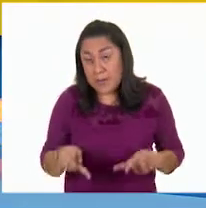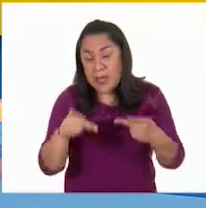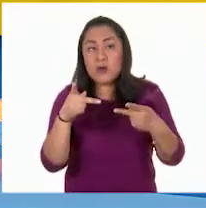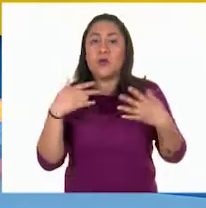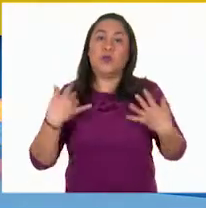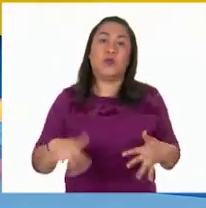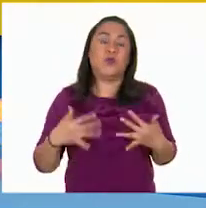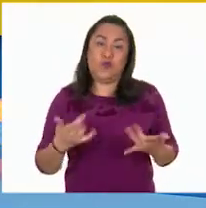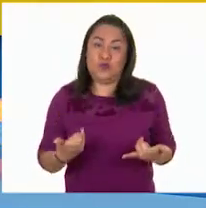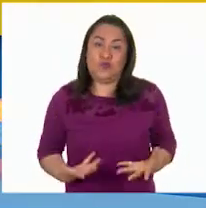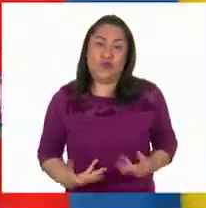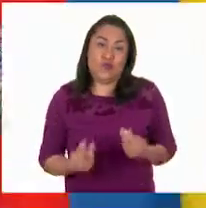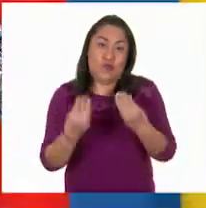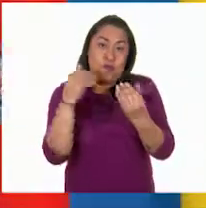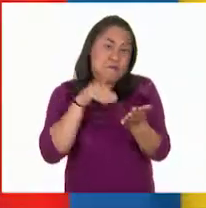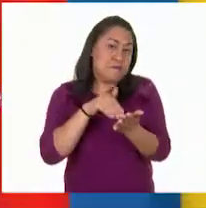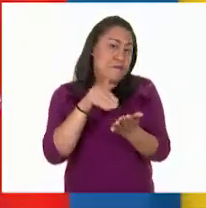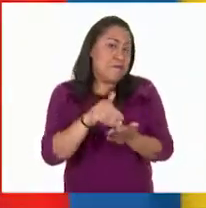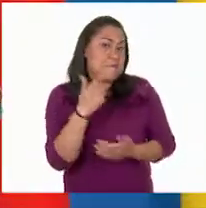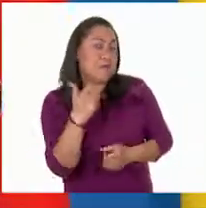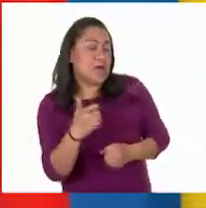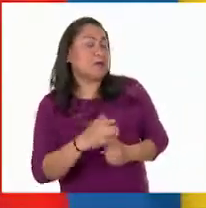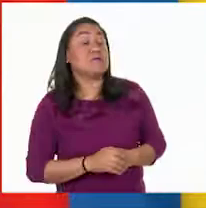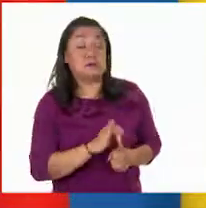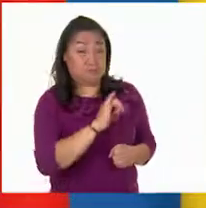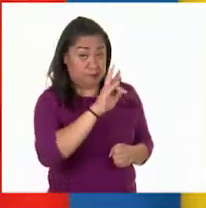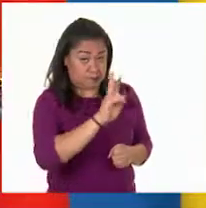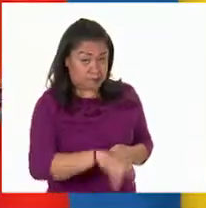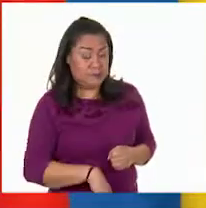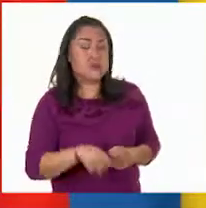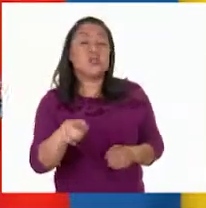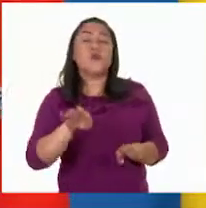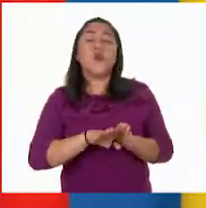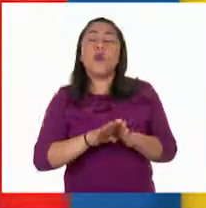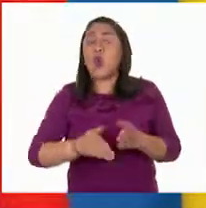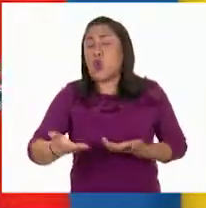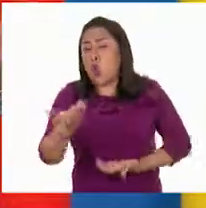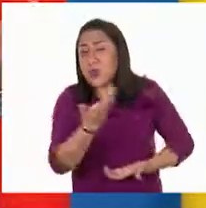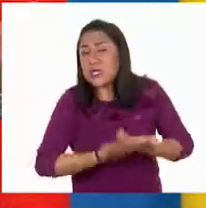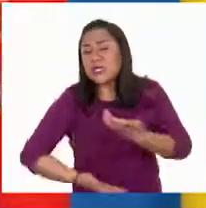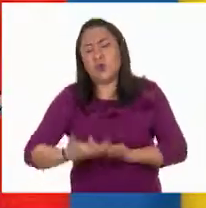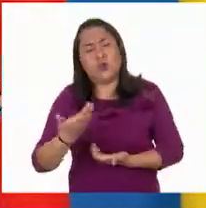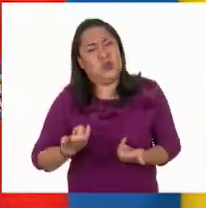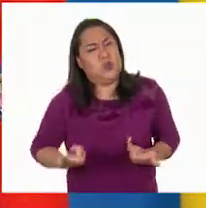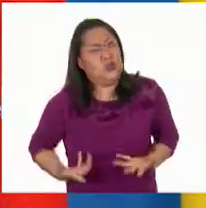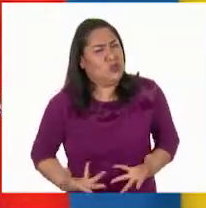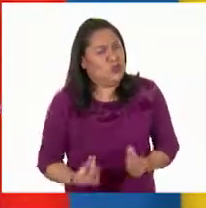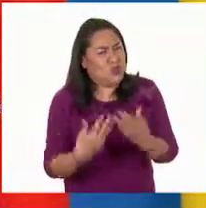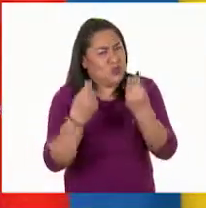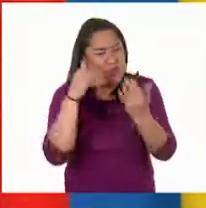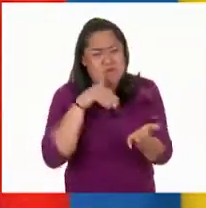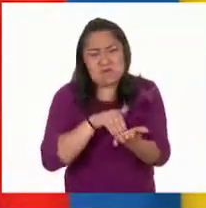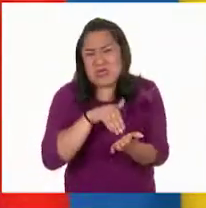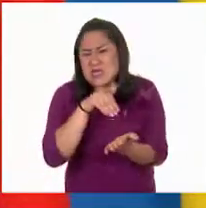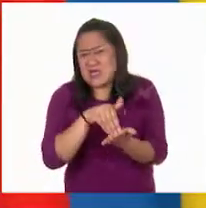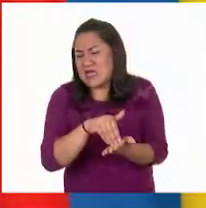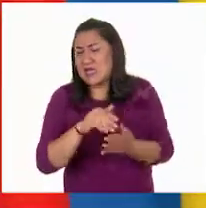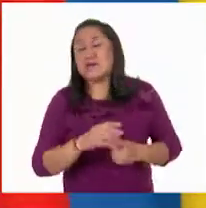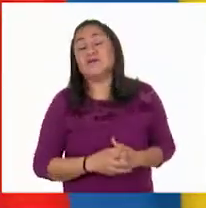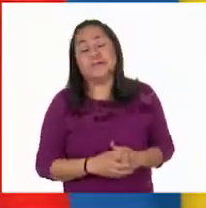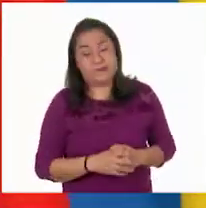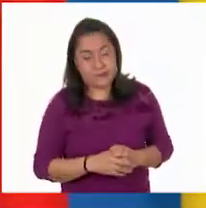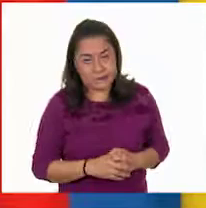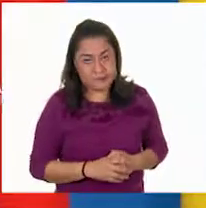millones de pesos. Sí, sí, sí, cierto. Son movimientos comerciales millonarios, Larisa. Muy bien.